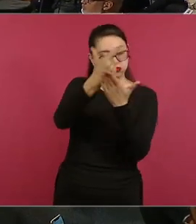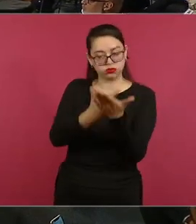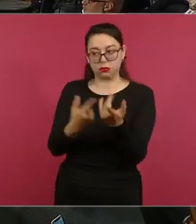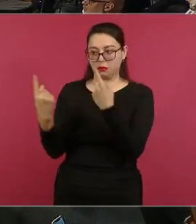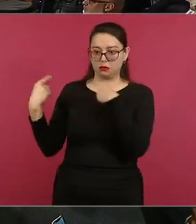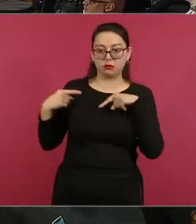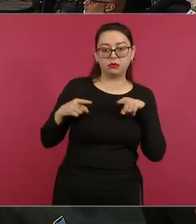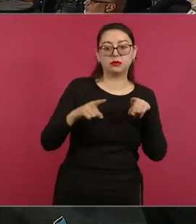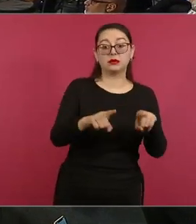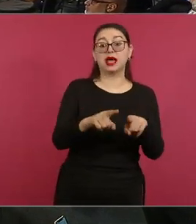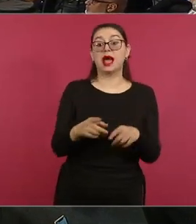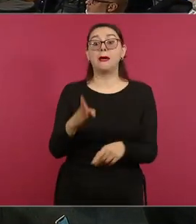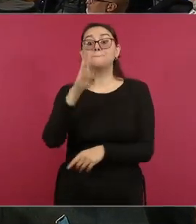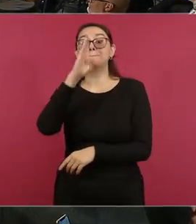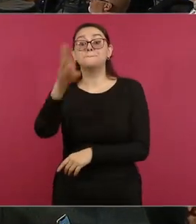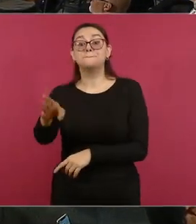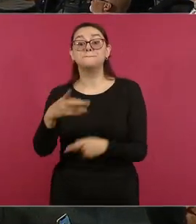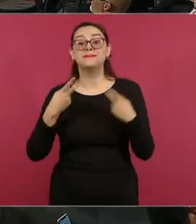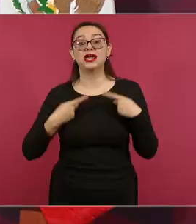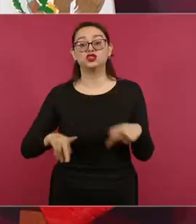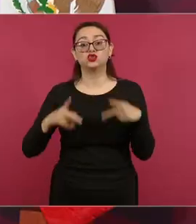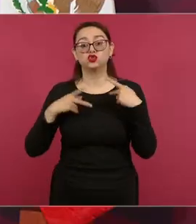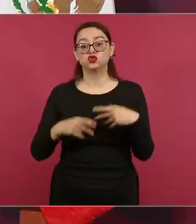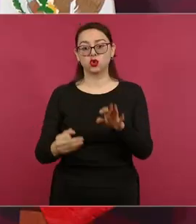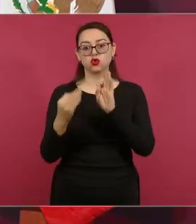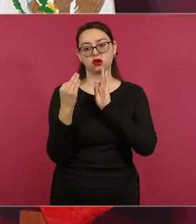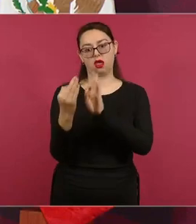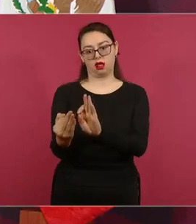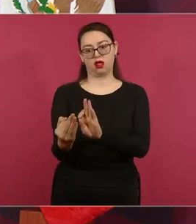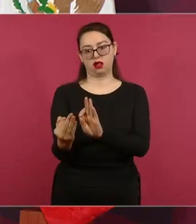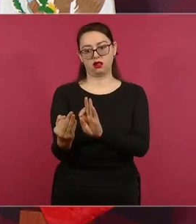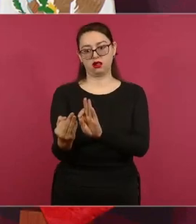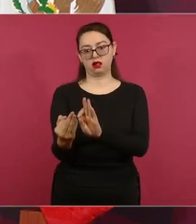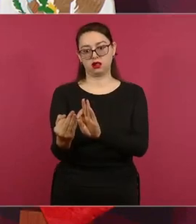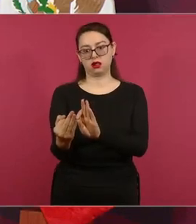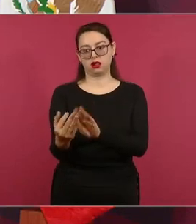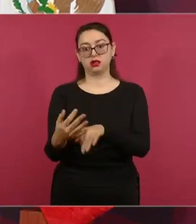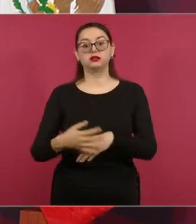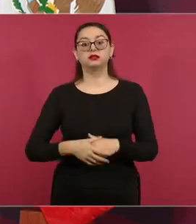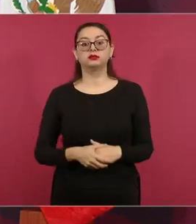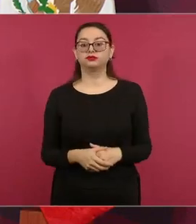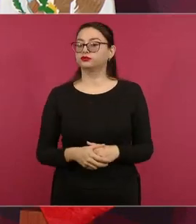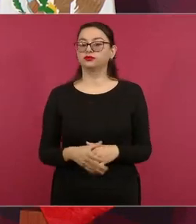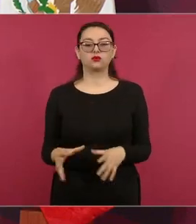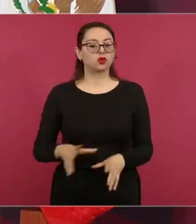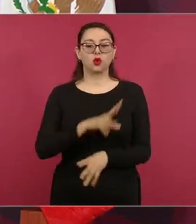¿Dinero? Es de todo,